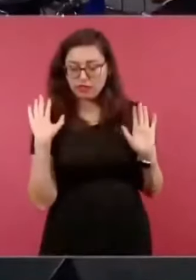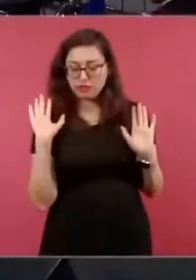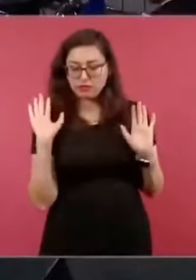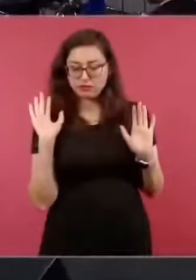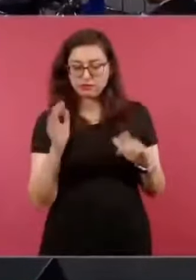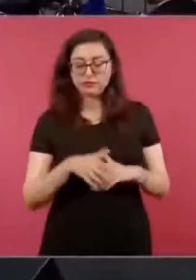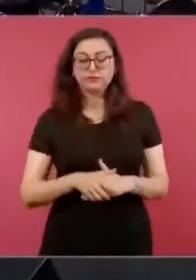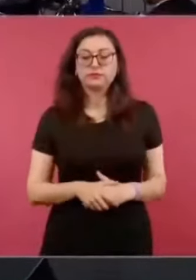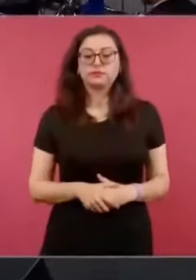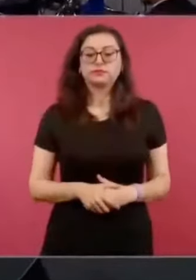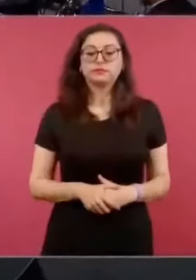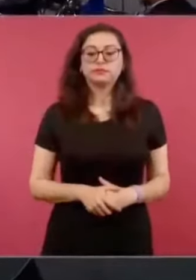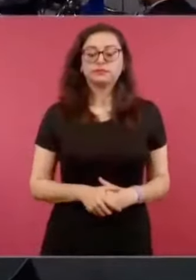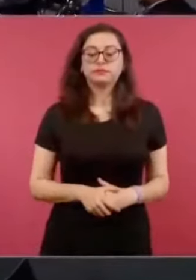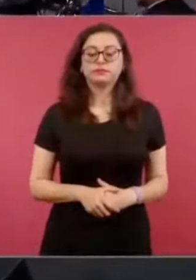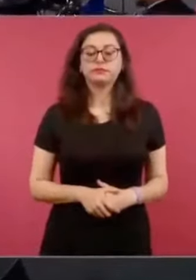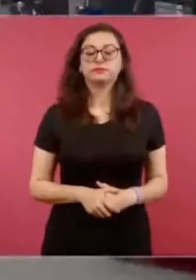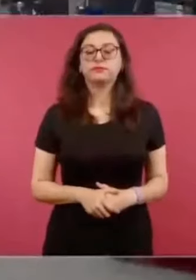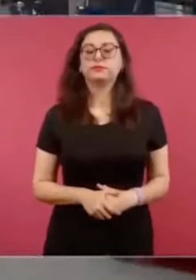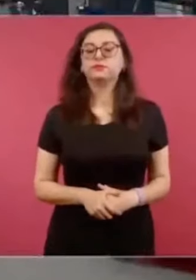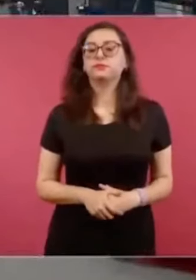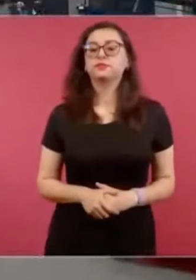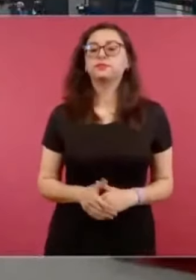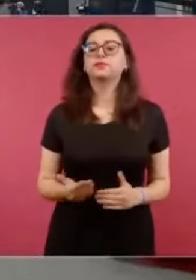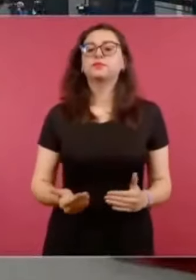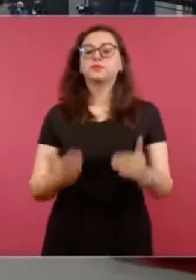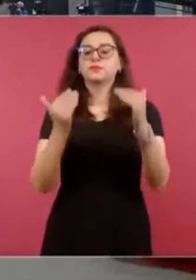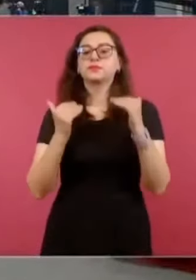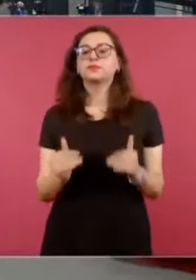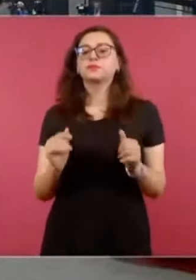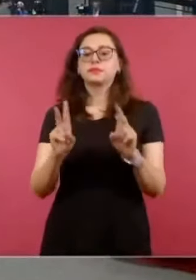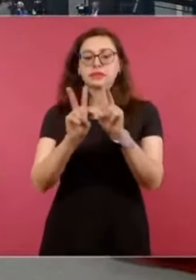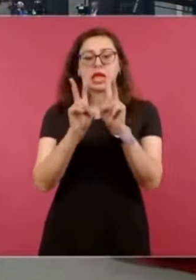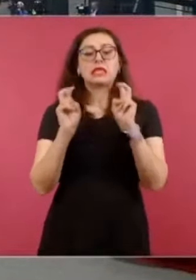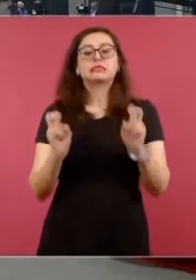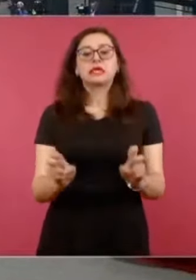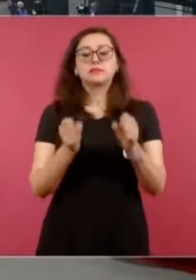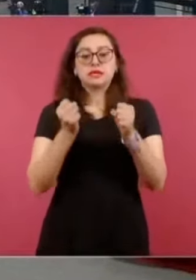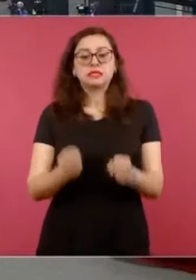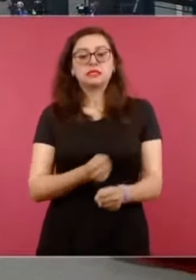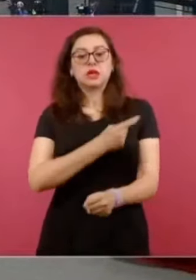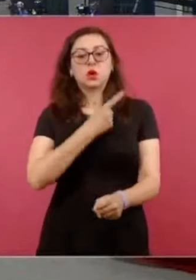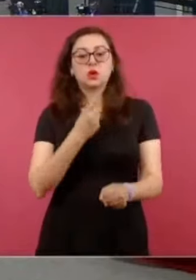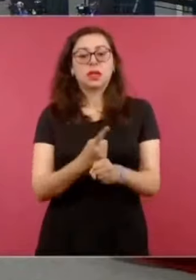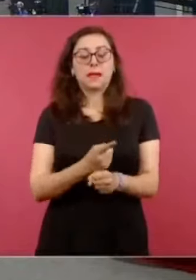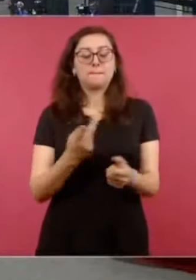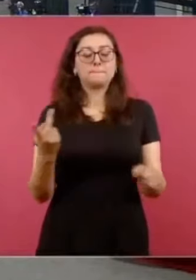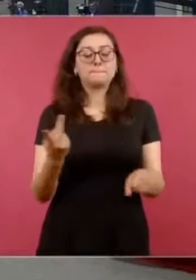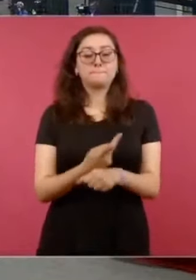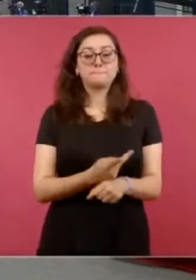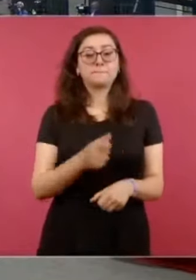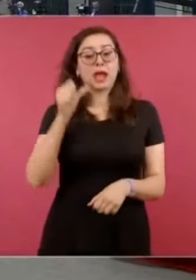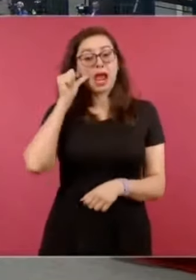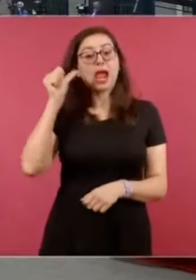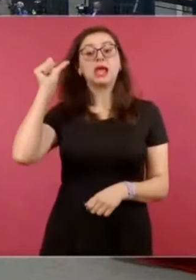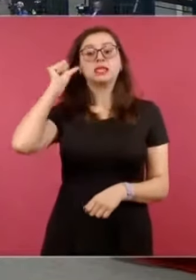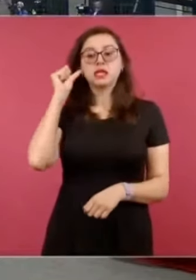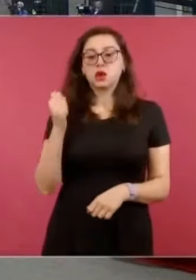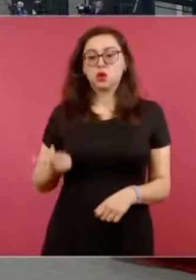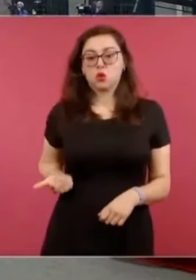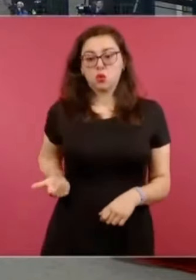Presidente, siguiendo el tema de seguridad, ¿qué reporte tiene el Gabinete de Seguridad sobre esto que aconteció ayer en Celaya, Guanajuato, en donde